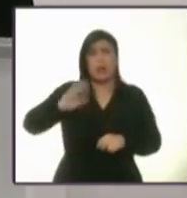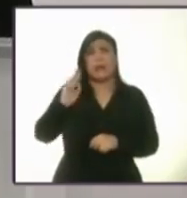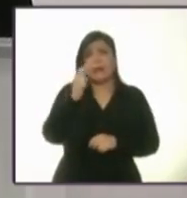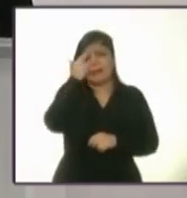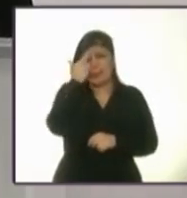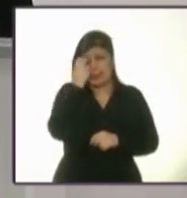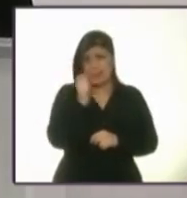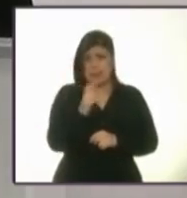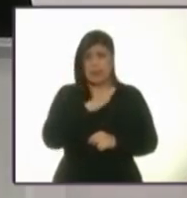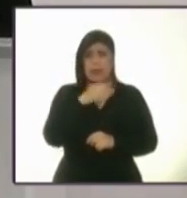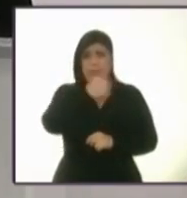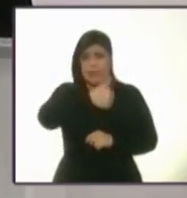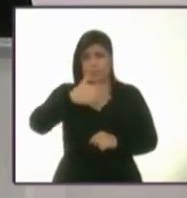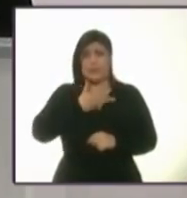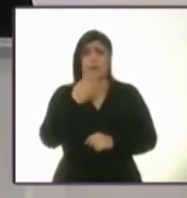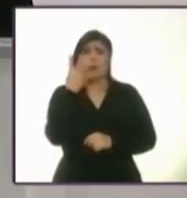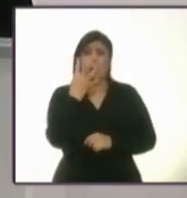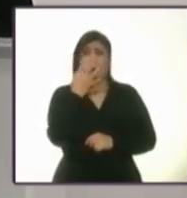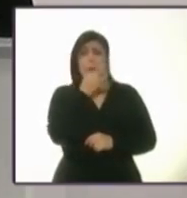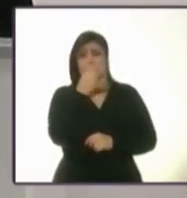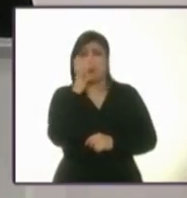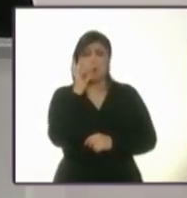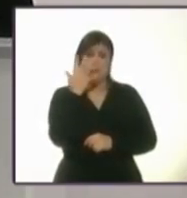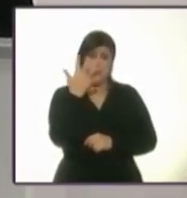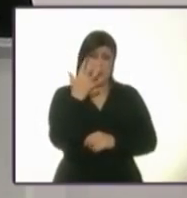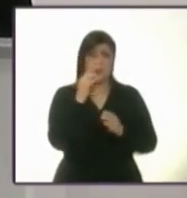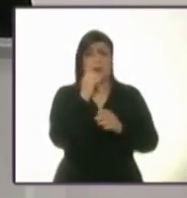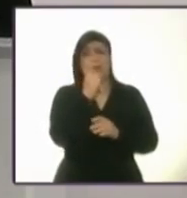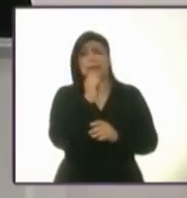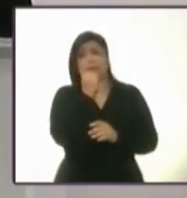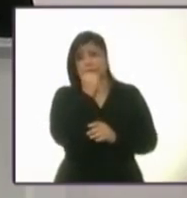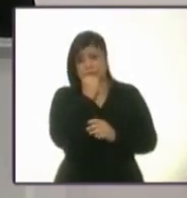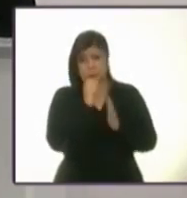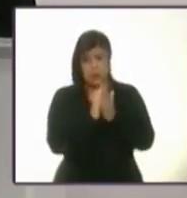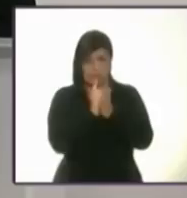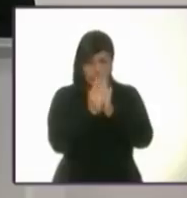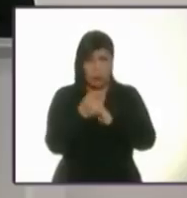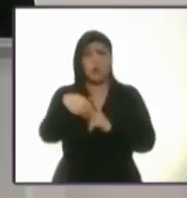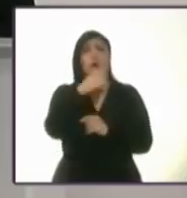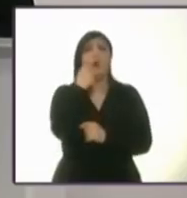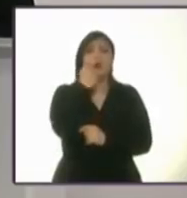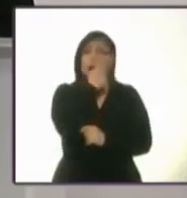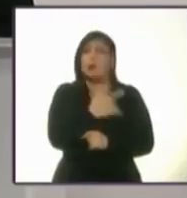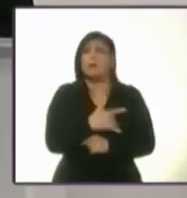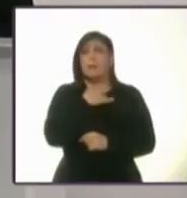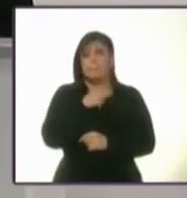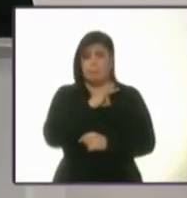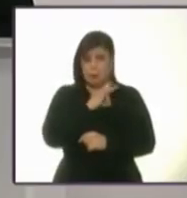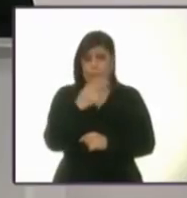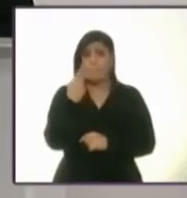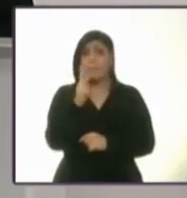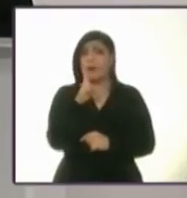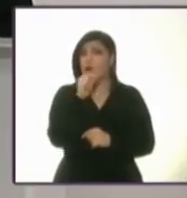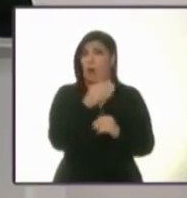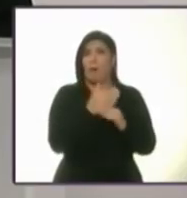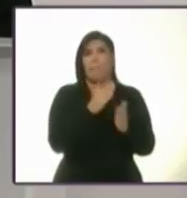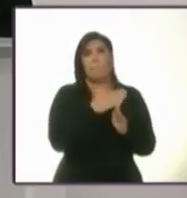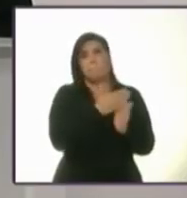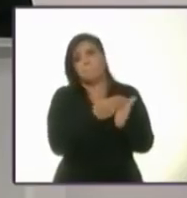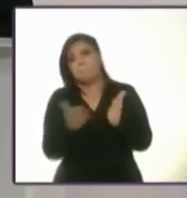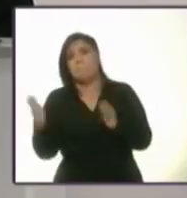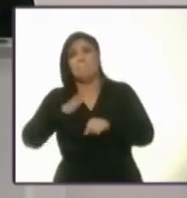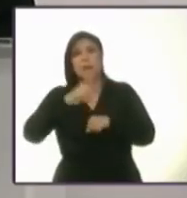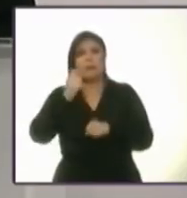bloque tienen 4 minutos con 45 segundos que pueden usar como les convenga, pero no deben exceder el minuto y medio de